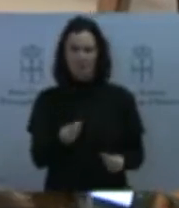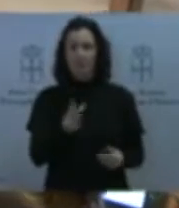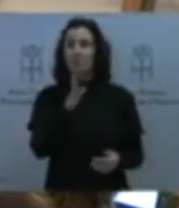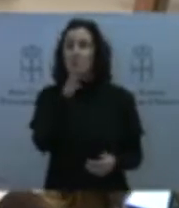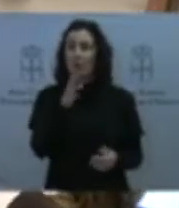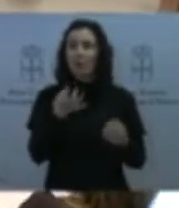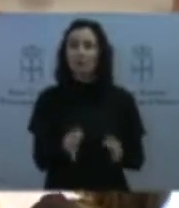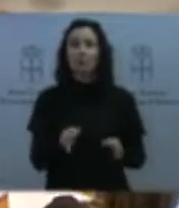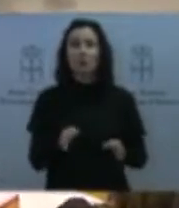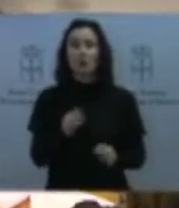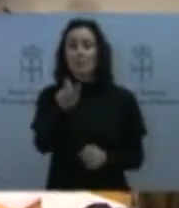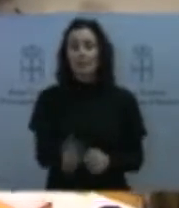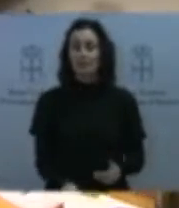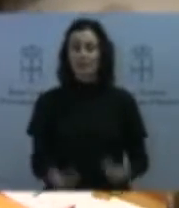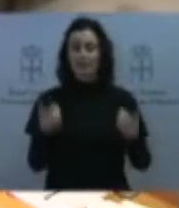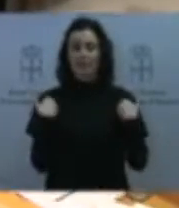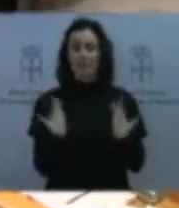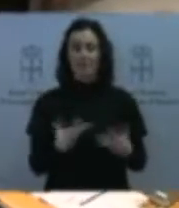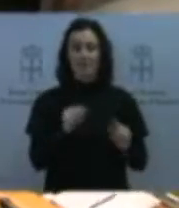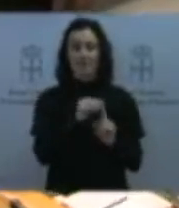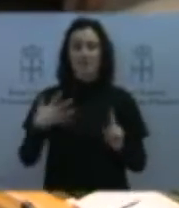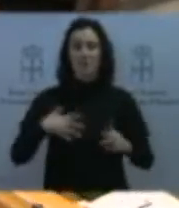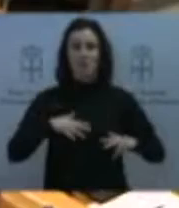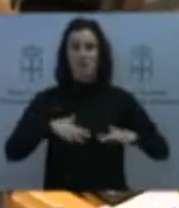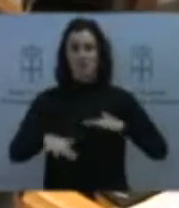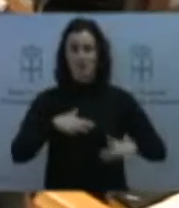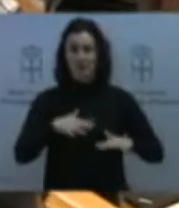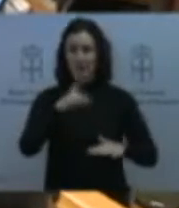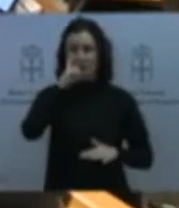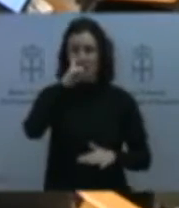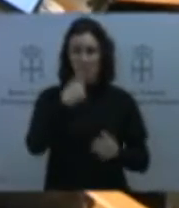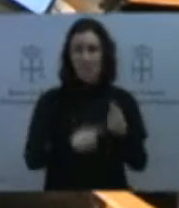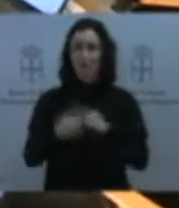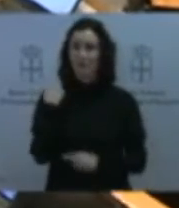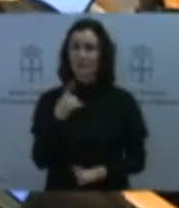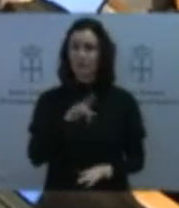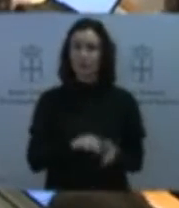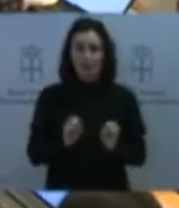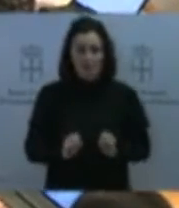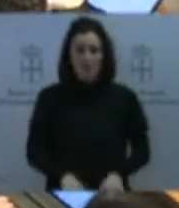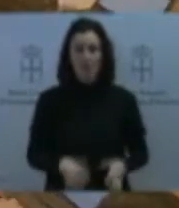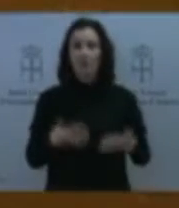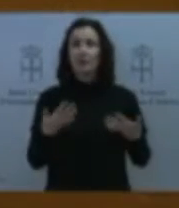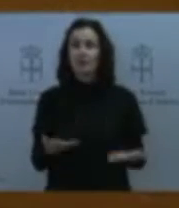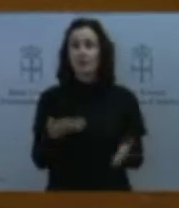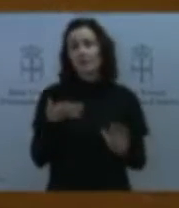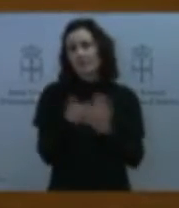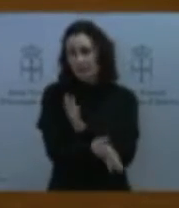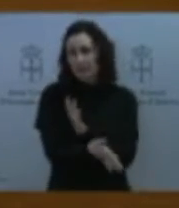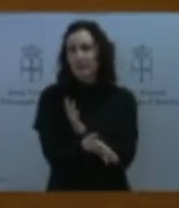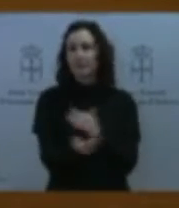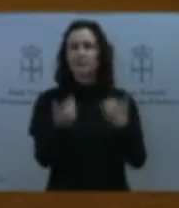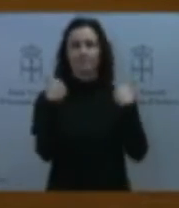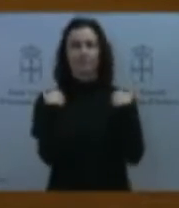Foro de Movilidad en junio del año pasado que era la persona encargada de comunicar Foro de Movilidad